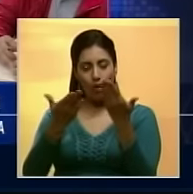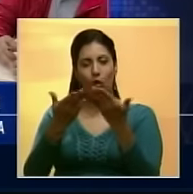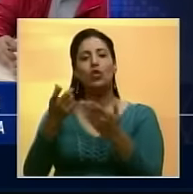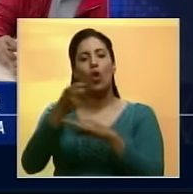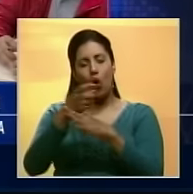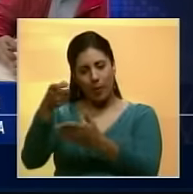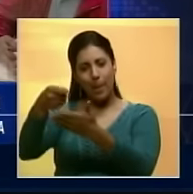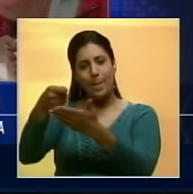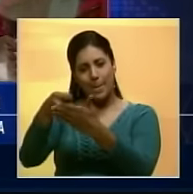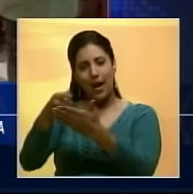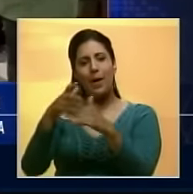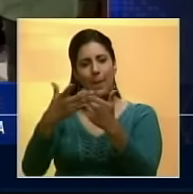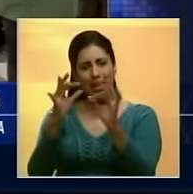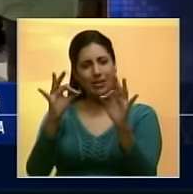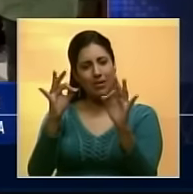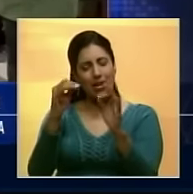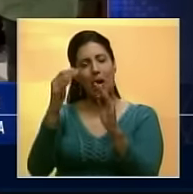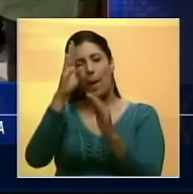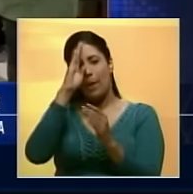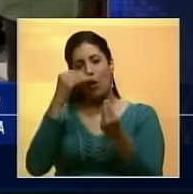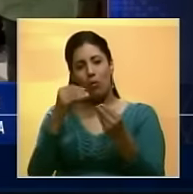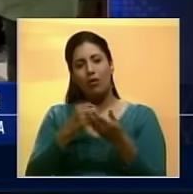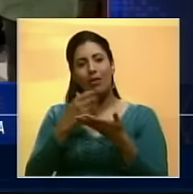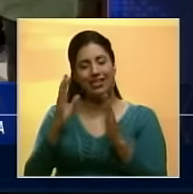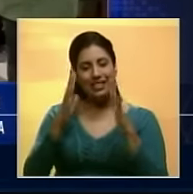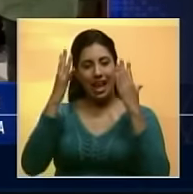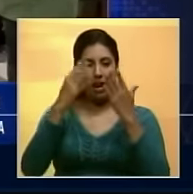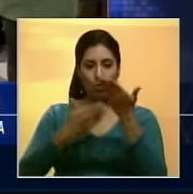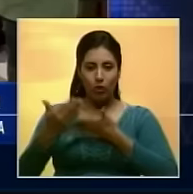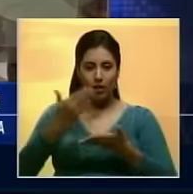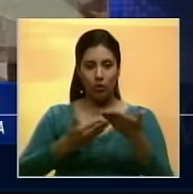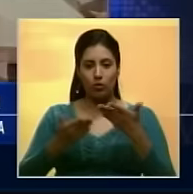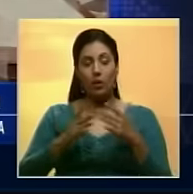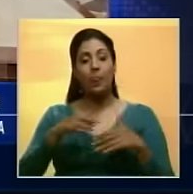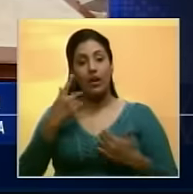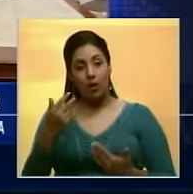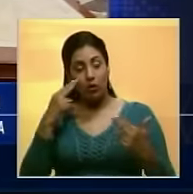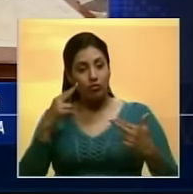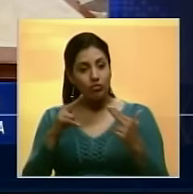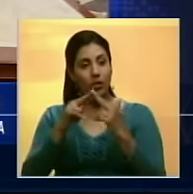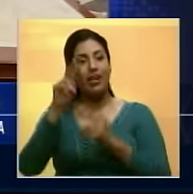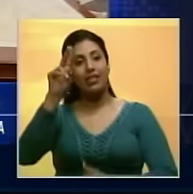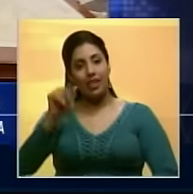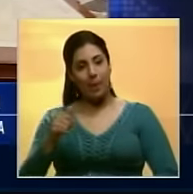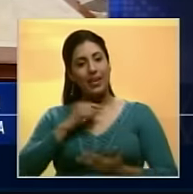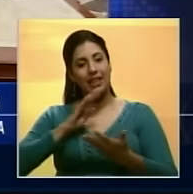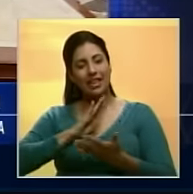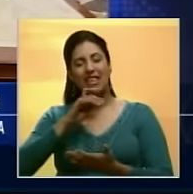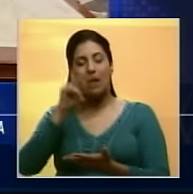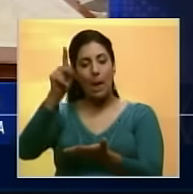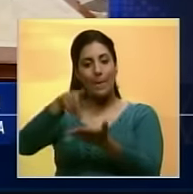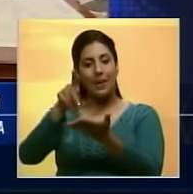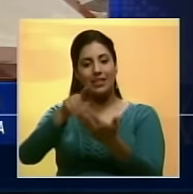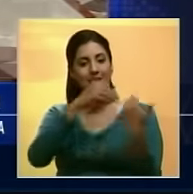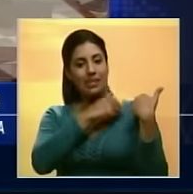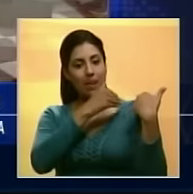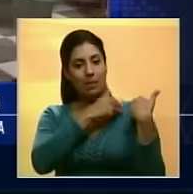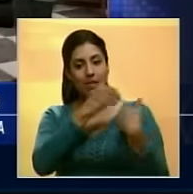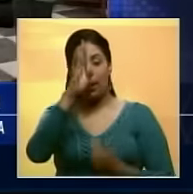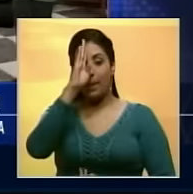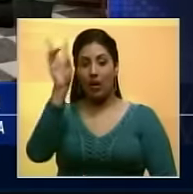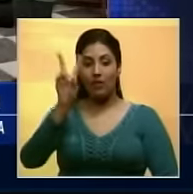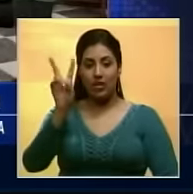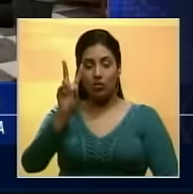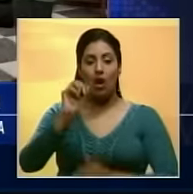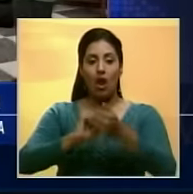recibirán condiciones especiales de la banca pública para recuperar sus negocios. El encuentro también contó con la participación de representantes del Banco